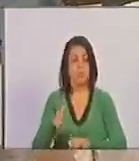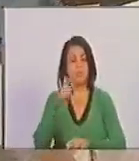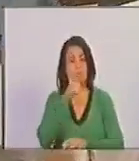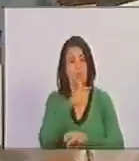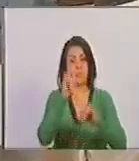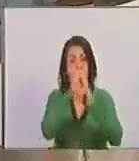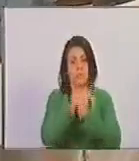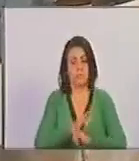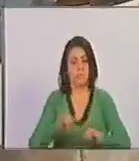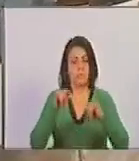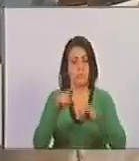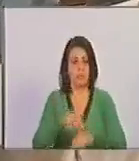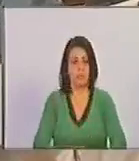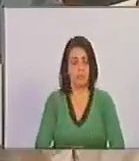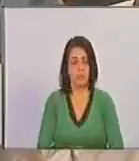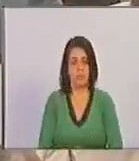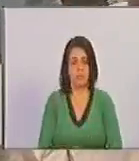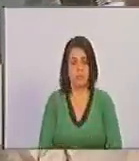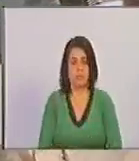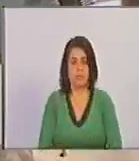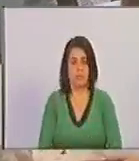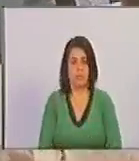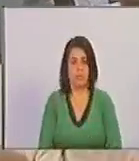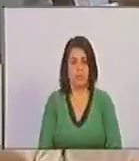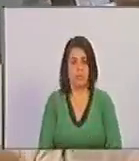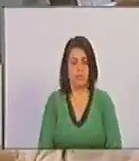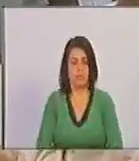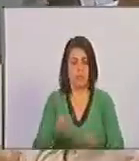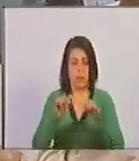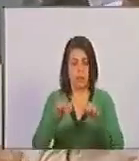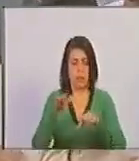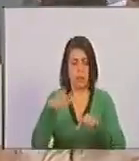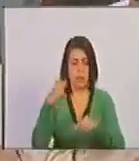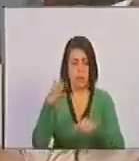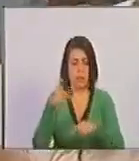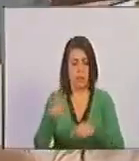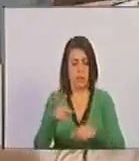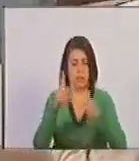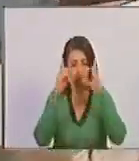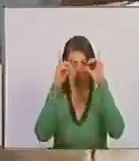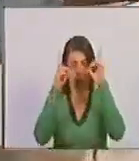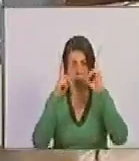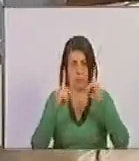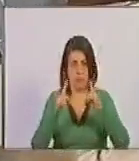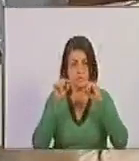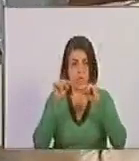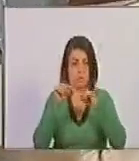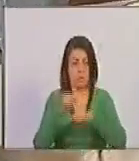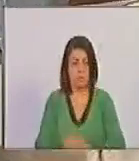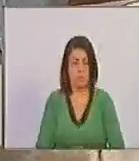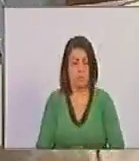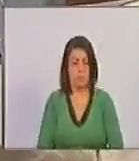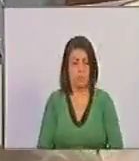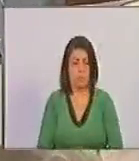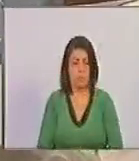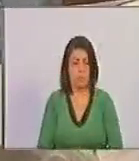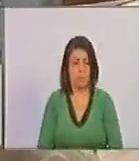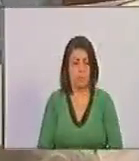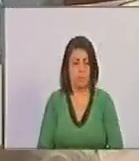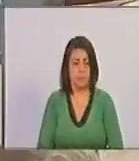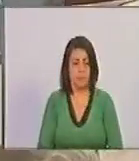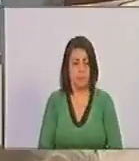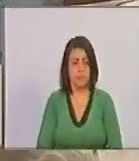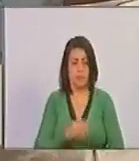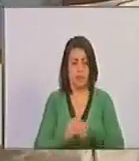y de independencia. Y es allí cuando se decide, se toma la decisión de